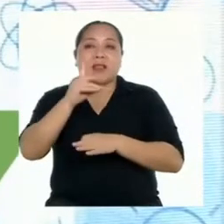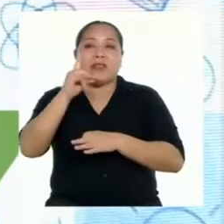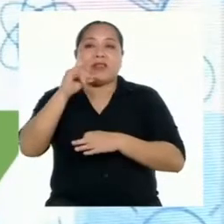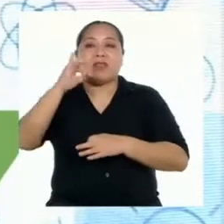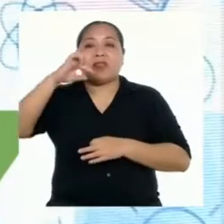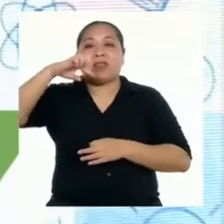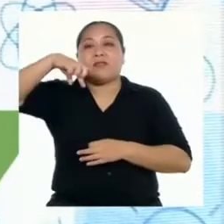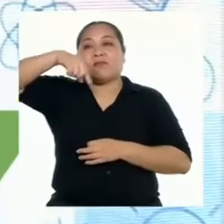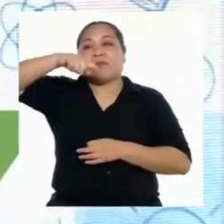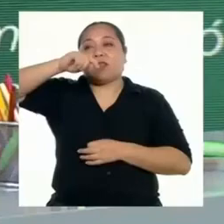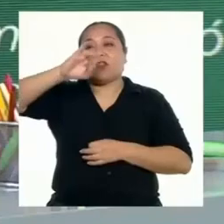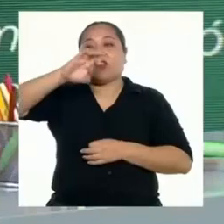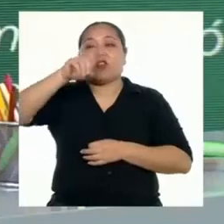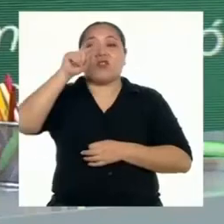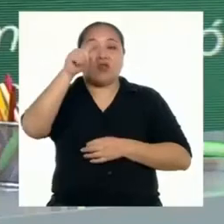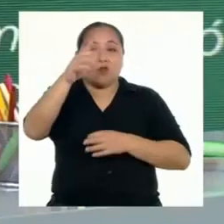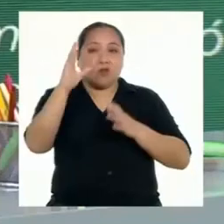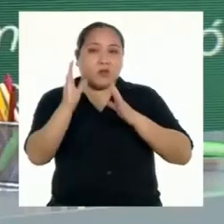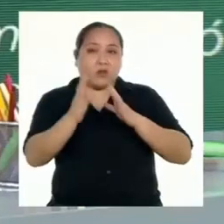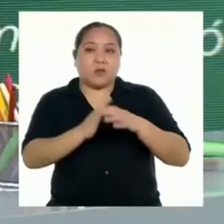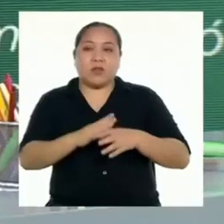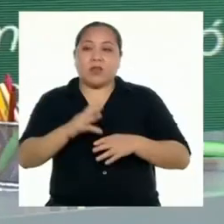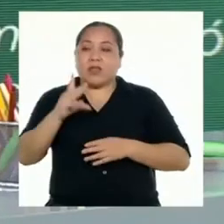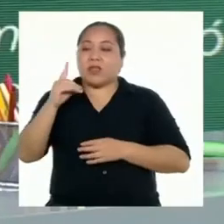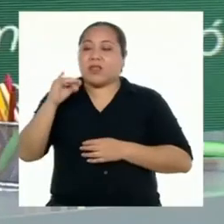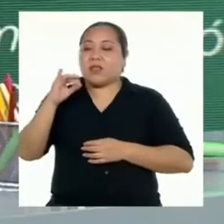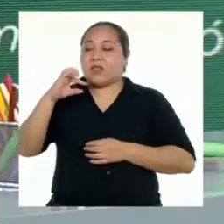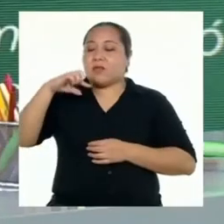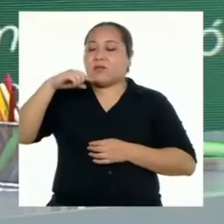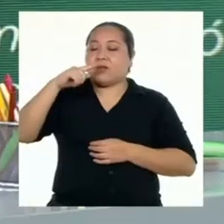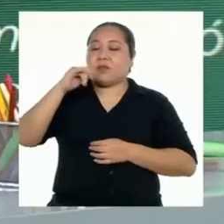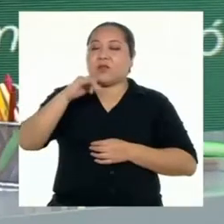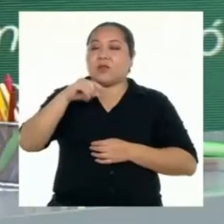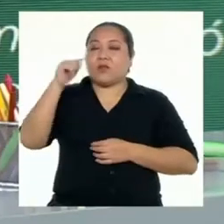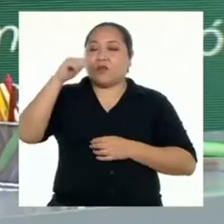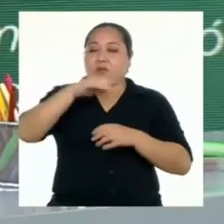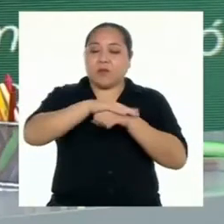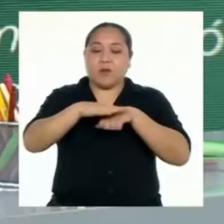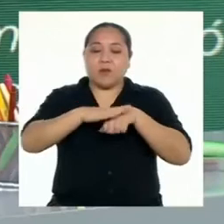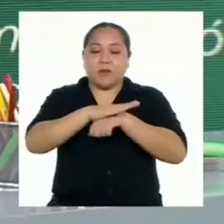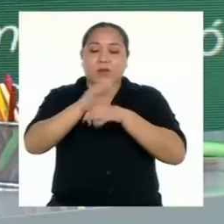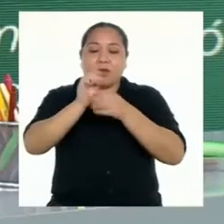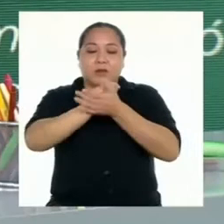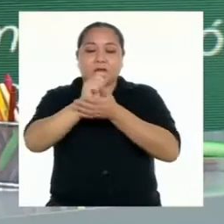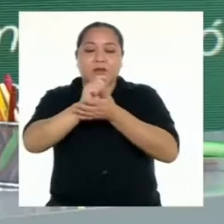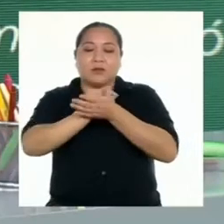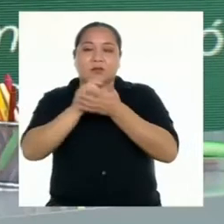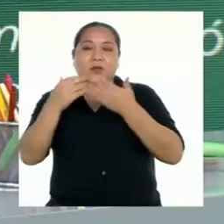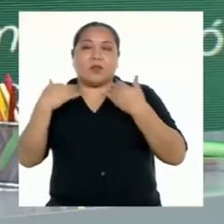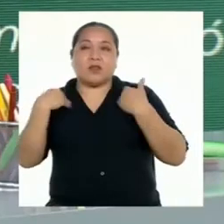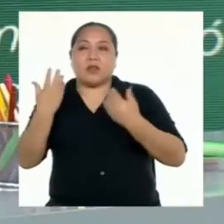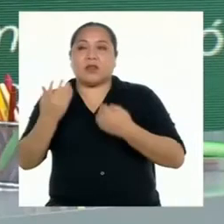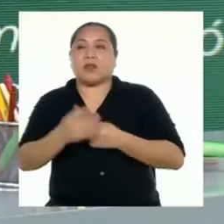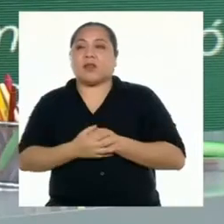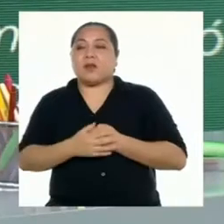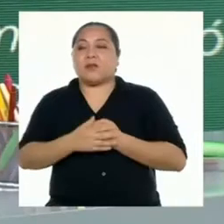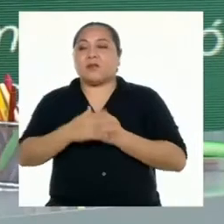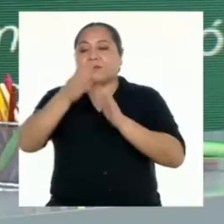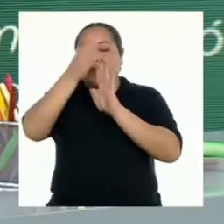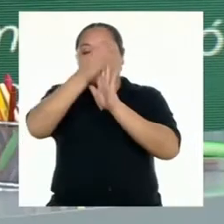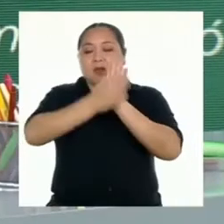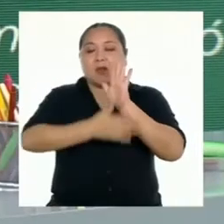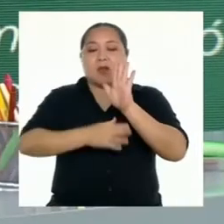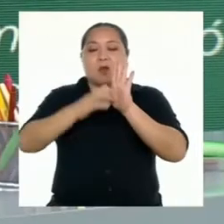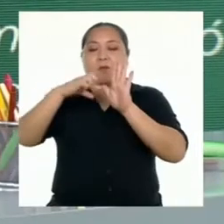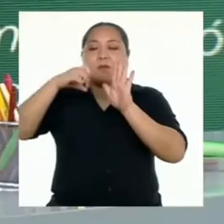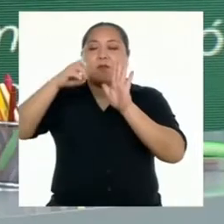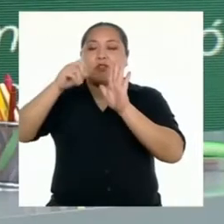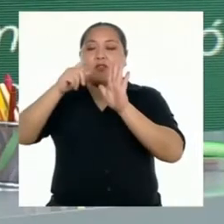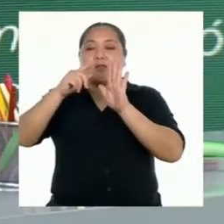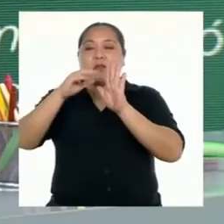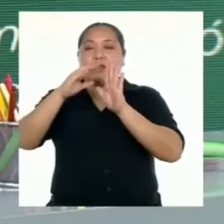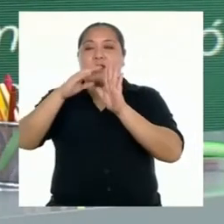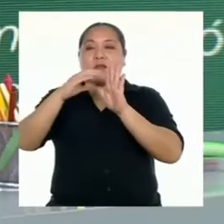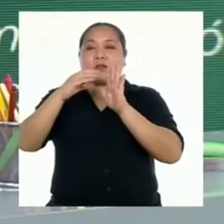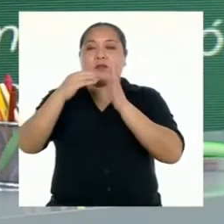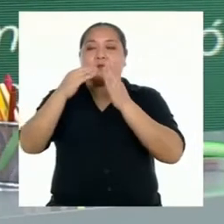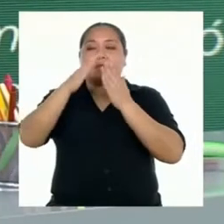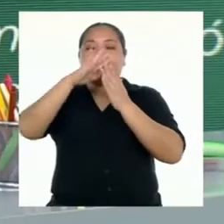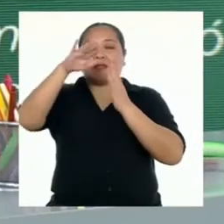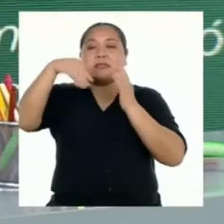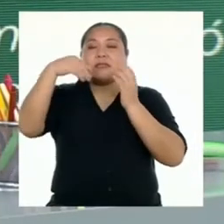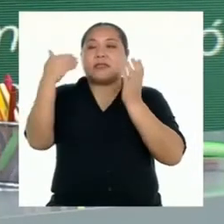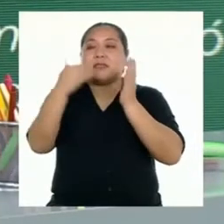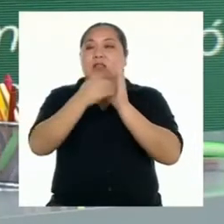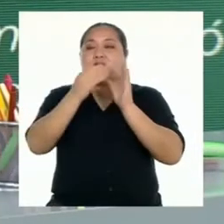elaborando? El díptico, de acuerdo a lo que escribí en mi plan de escritura, tiene portada, parte